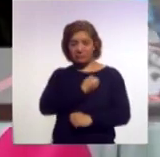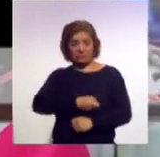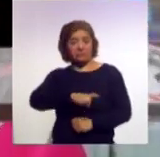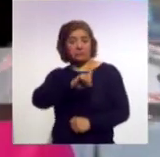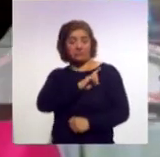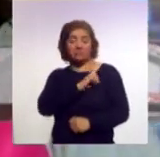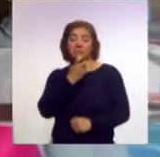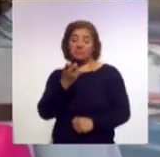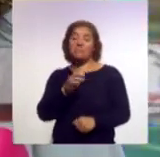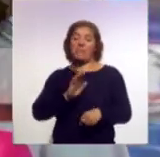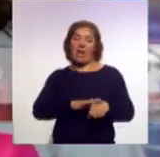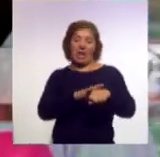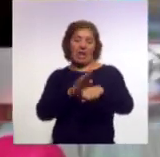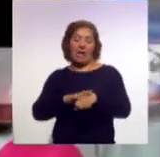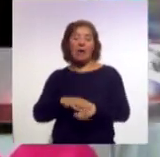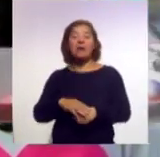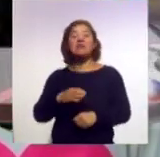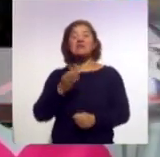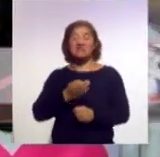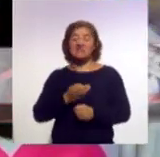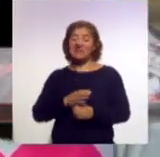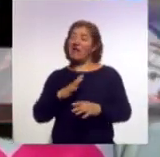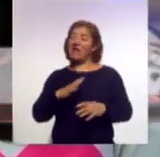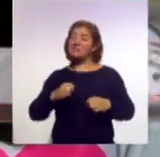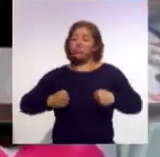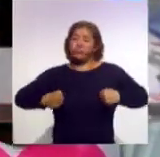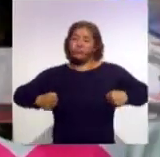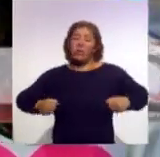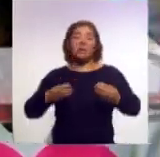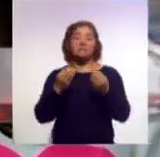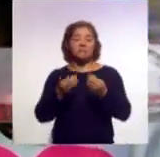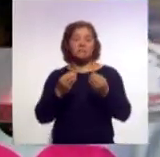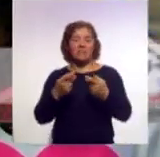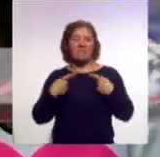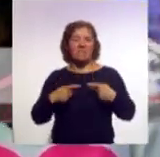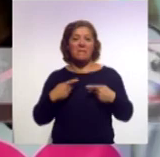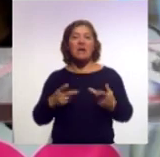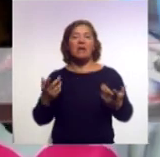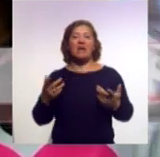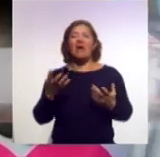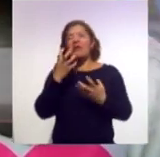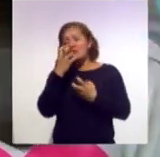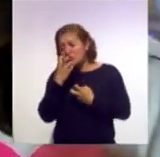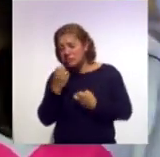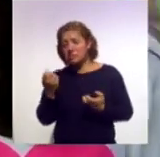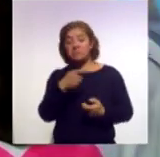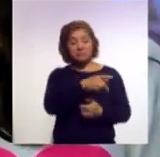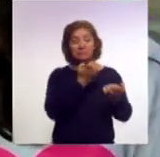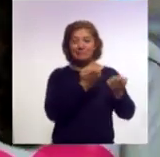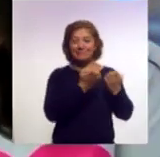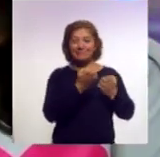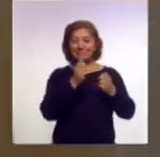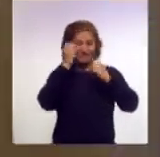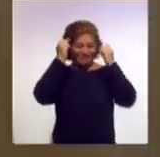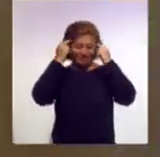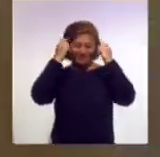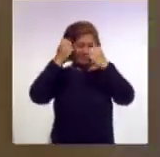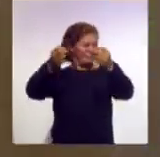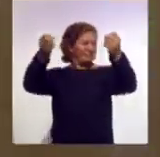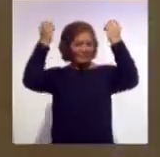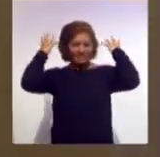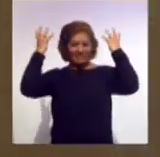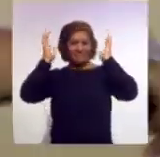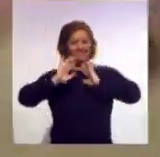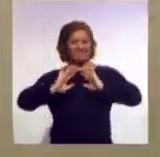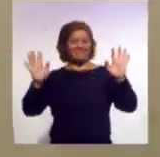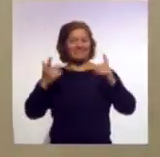que nada últimamente hay mucha obesidad de problemas de depresión y el ejercicio las ayuda un poco a despejar la mente el